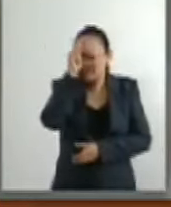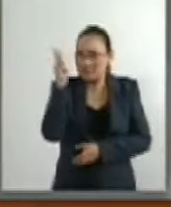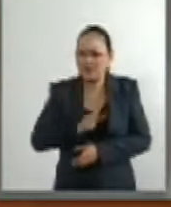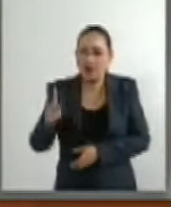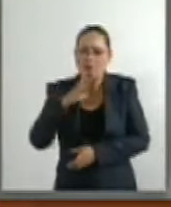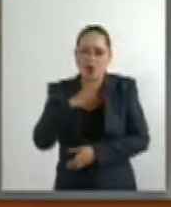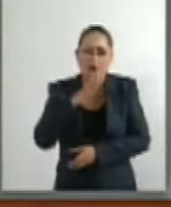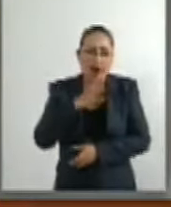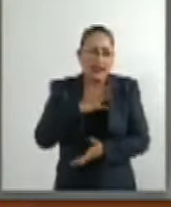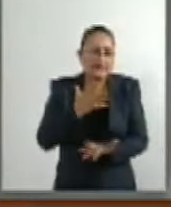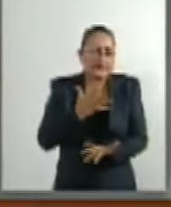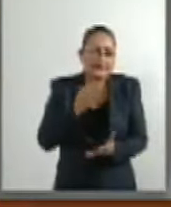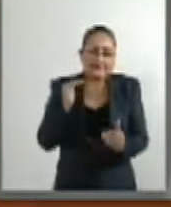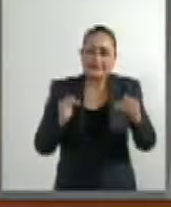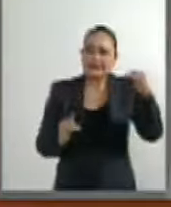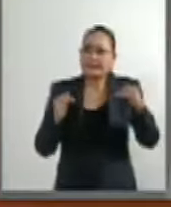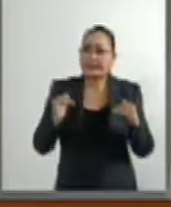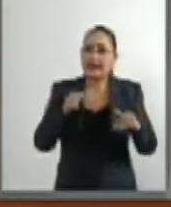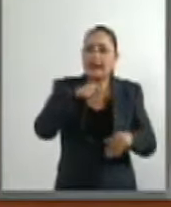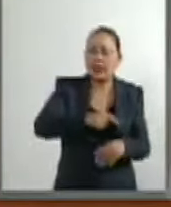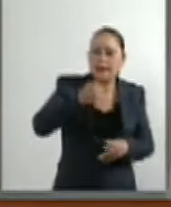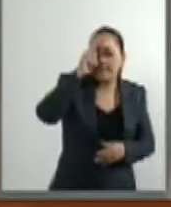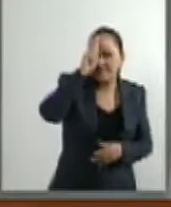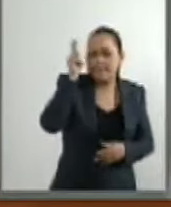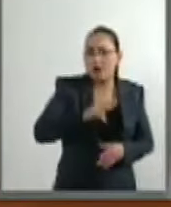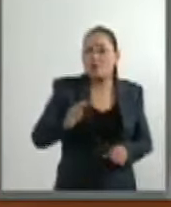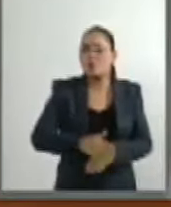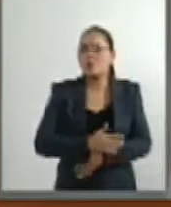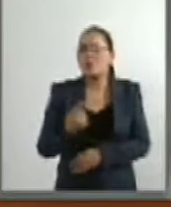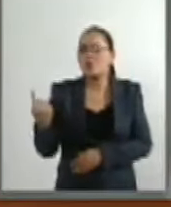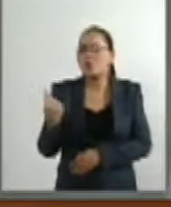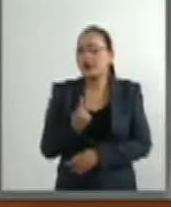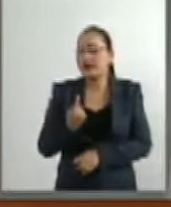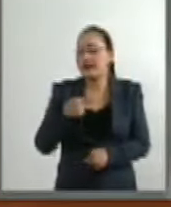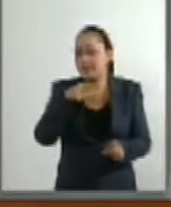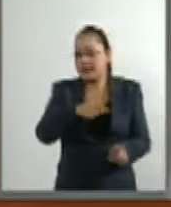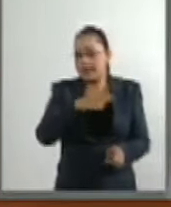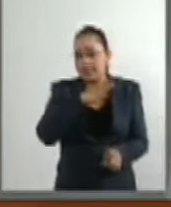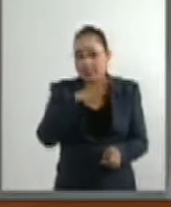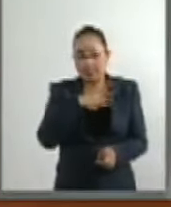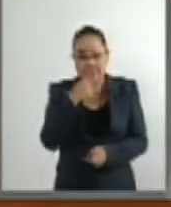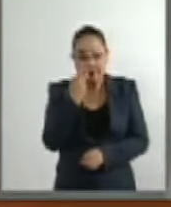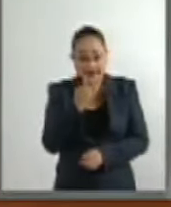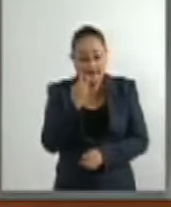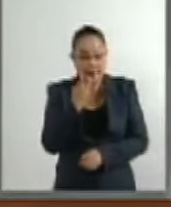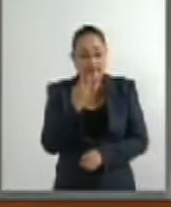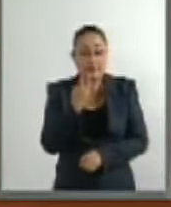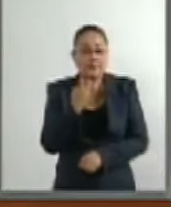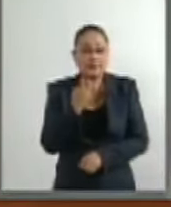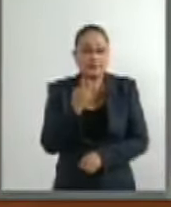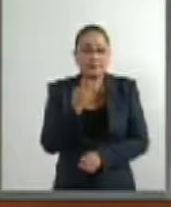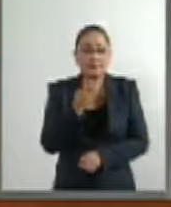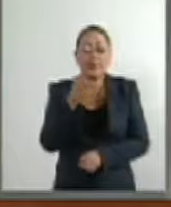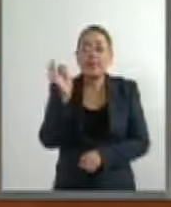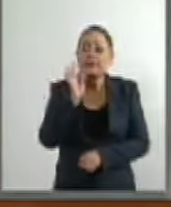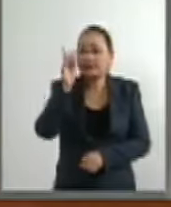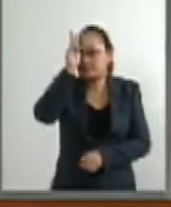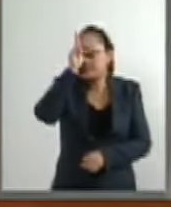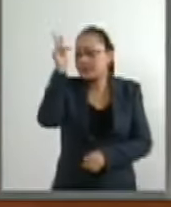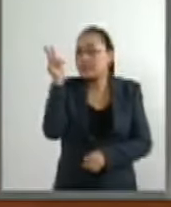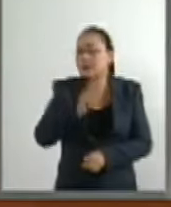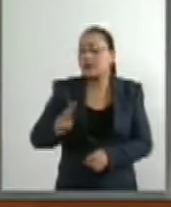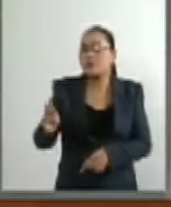desproporcionadamente mayor y su enfermedad sin duda puede verse agraviada